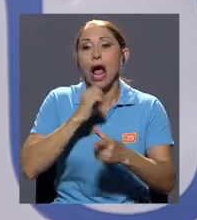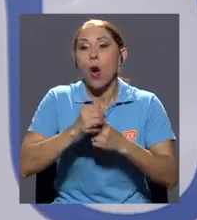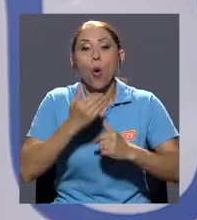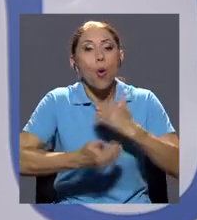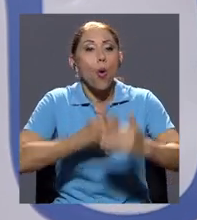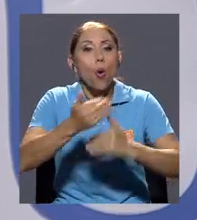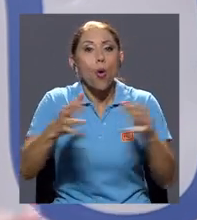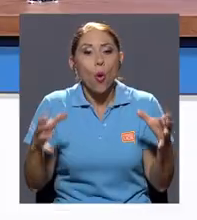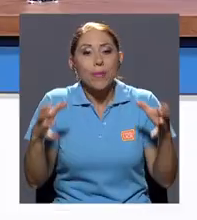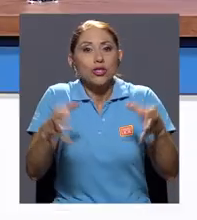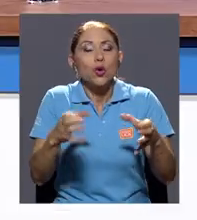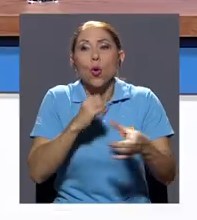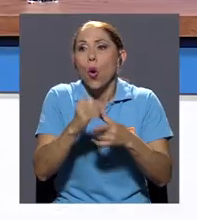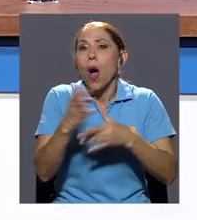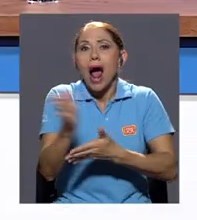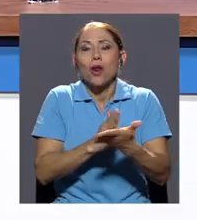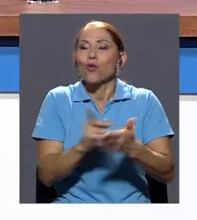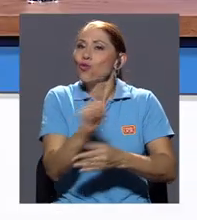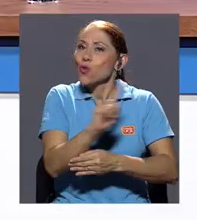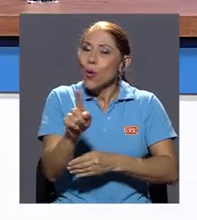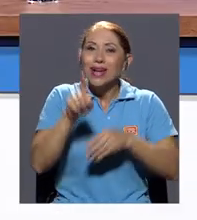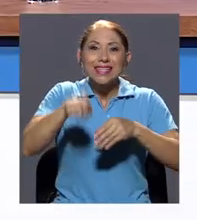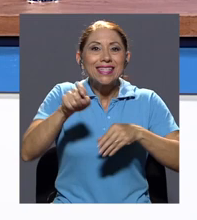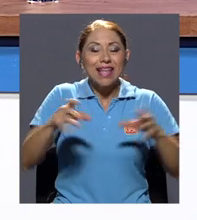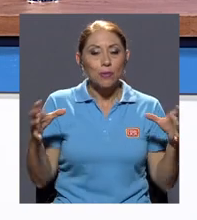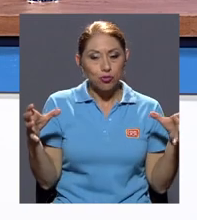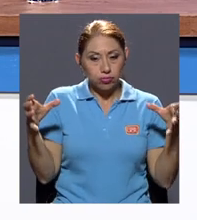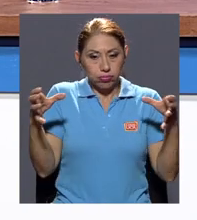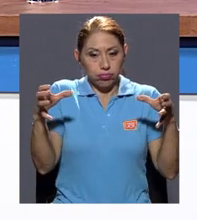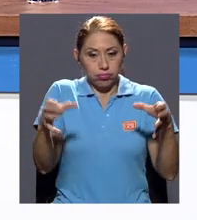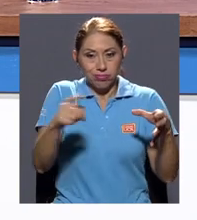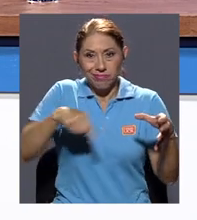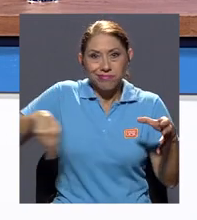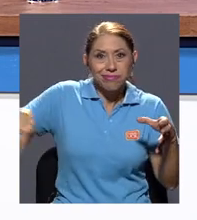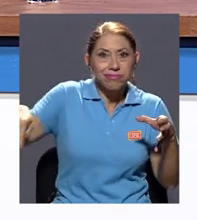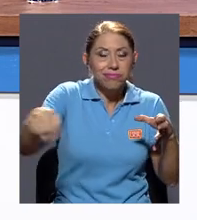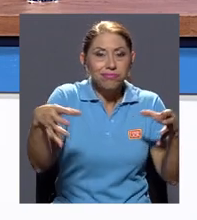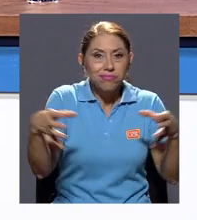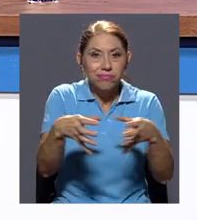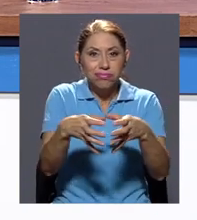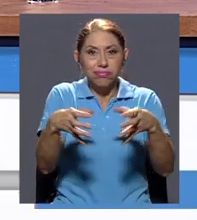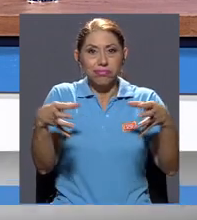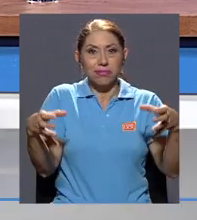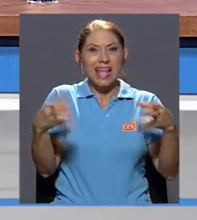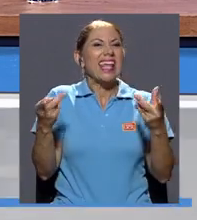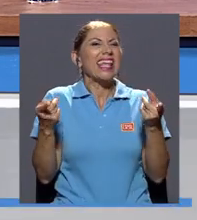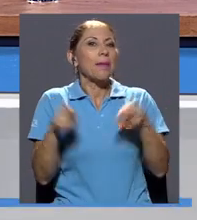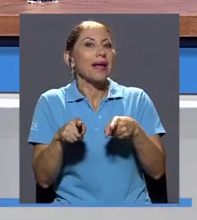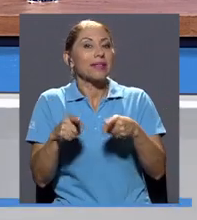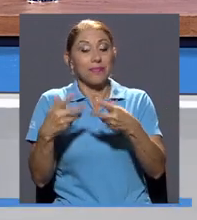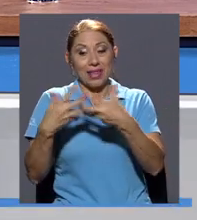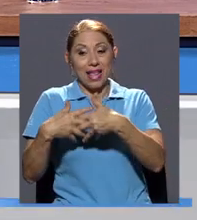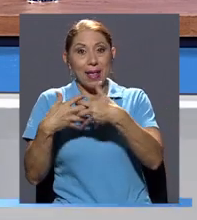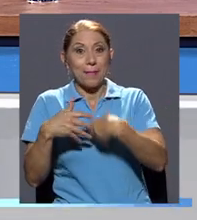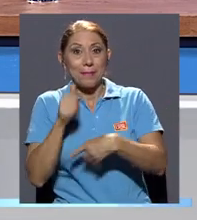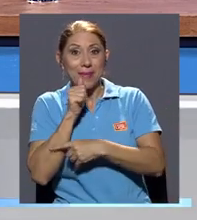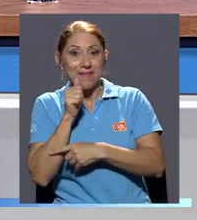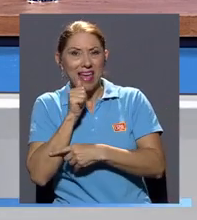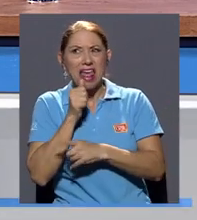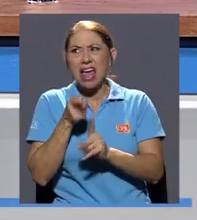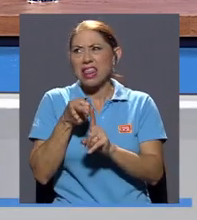solucionar un conflicto colectivo. Necesitamos el sujeto colectivo. Entonces, ¿qué es lo que sucede? En el sector privado, como desde 1943